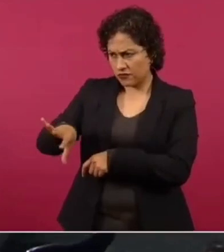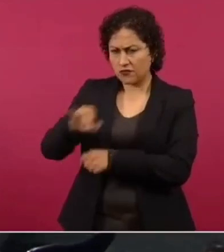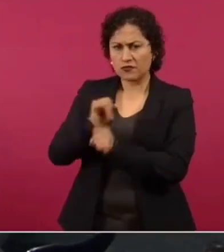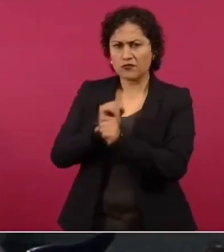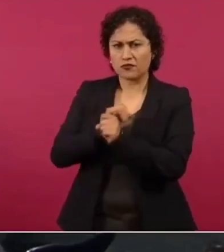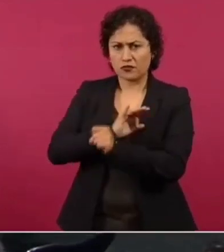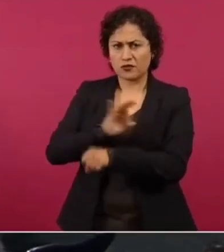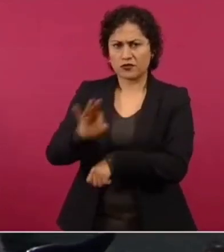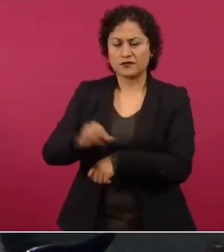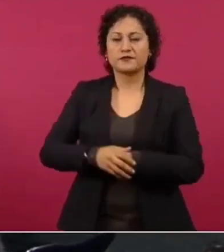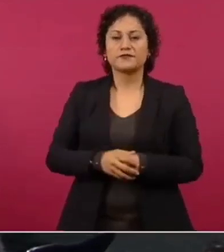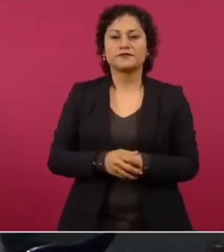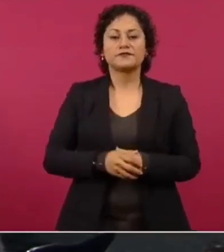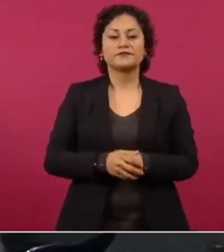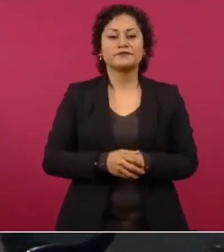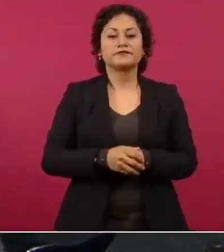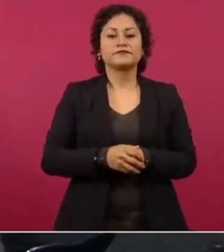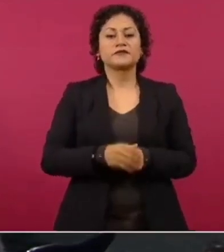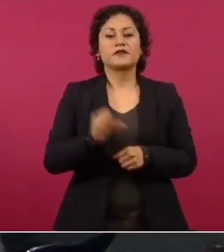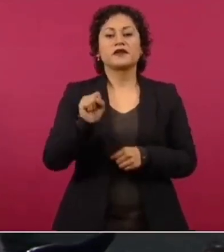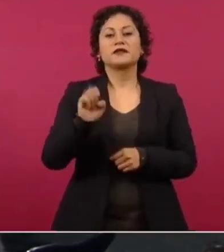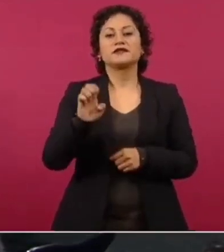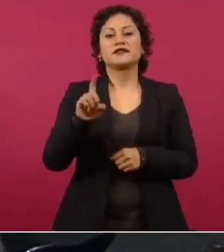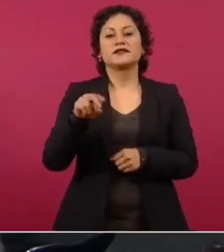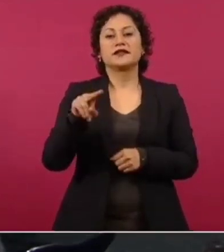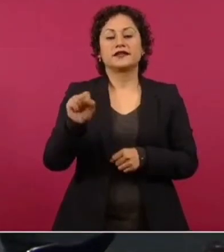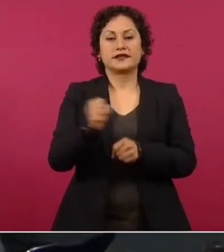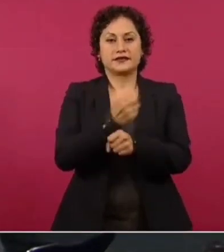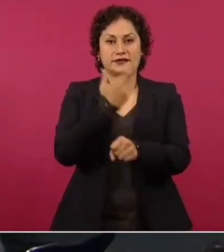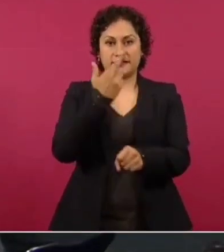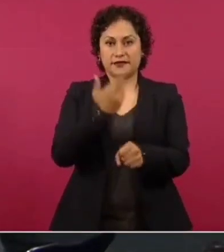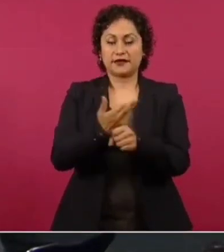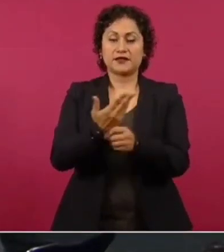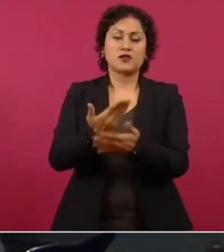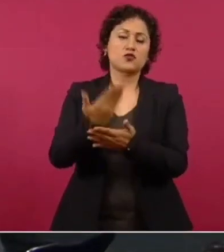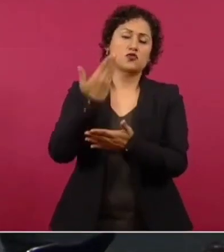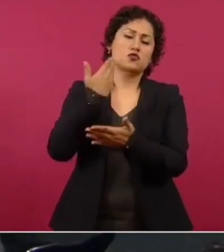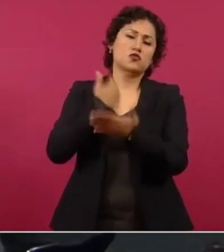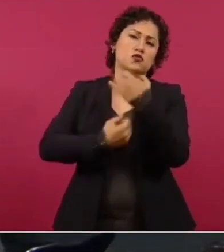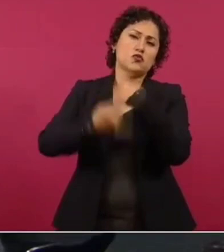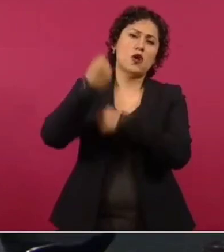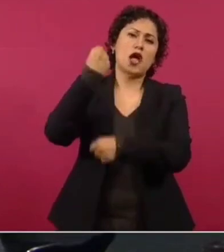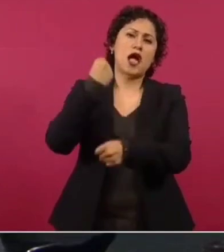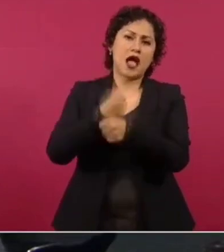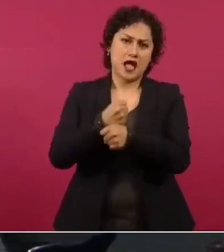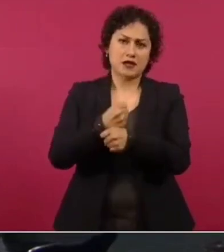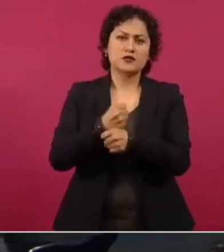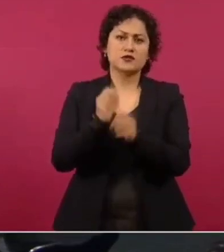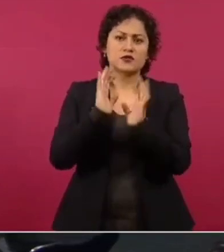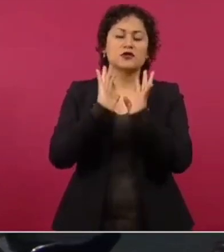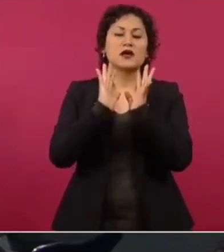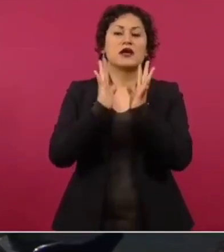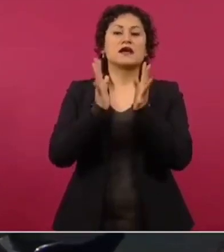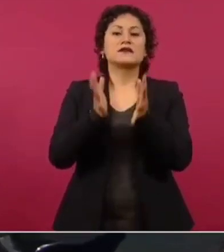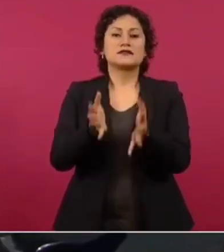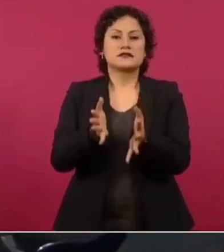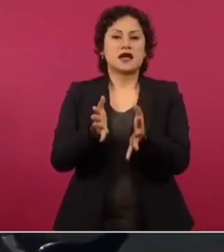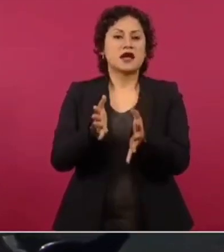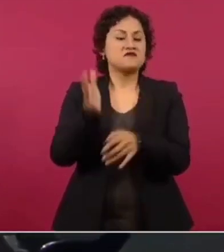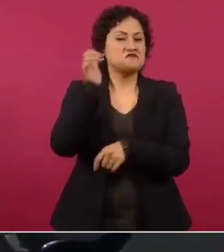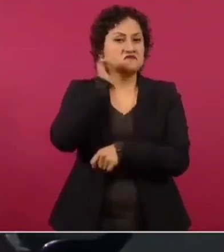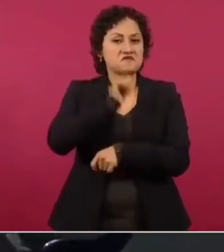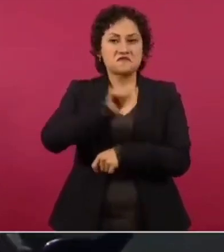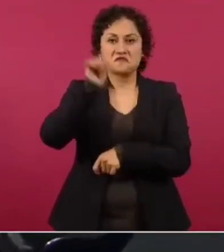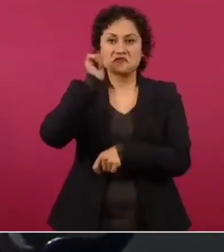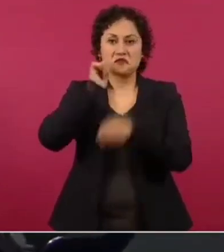La Secretaría de la Defensa Nacional desde hace muchos años se ha enfocado a apoyar